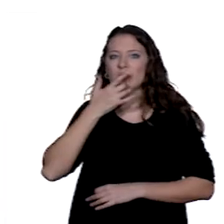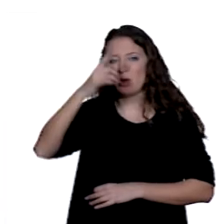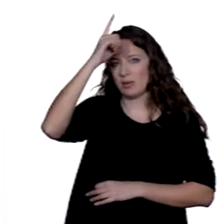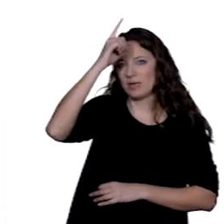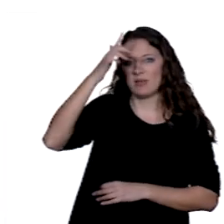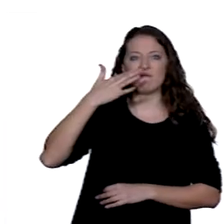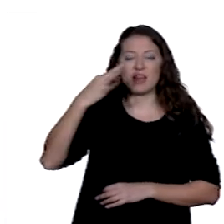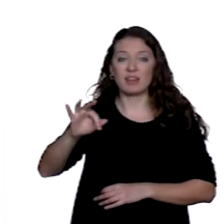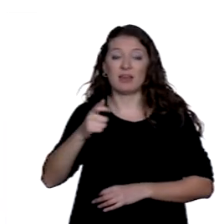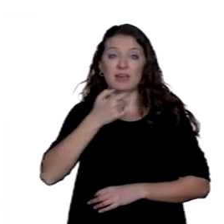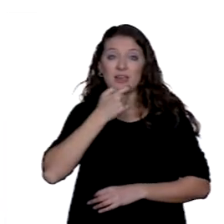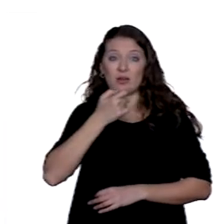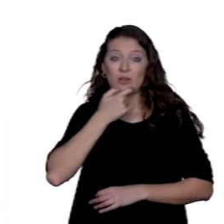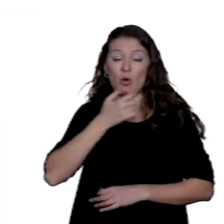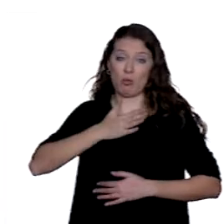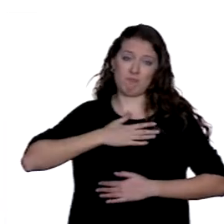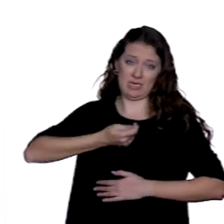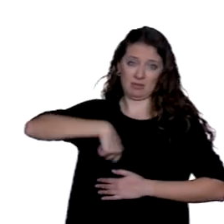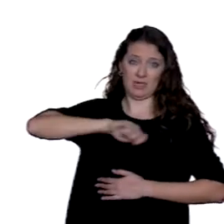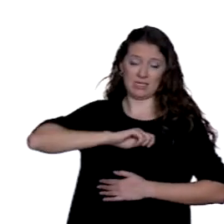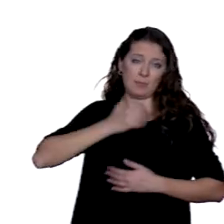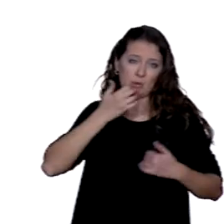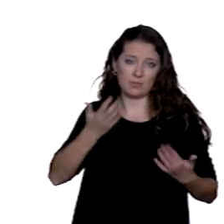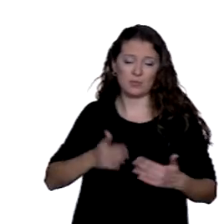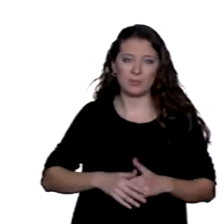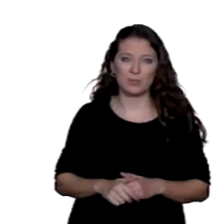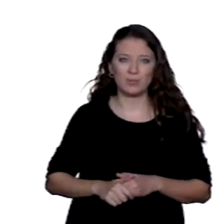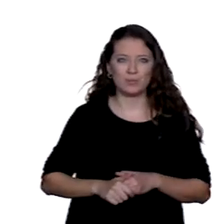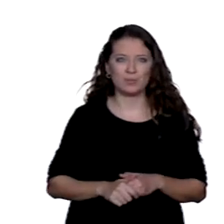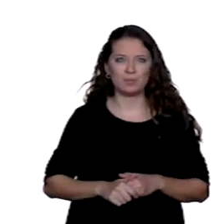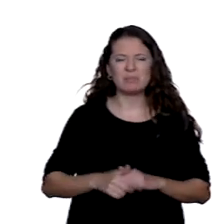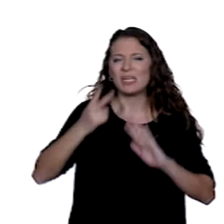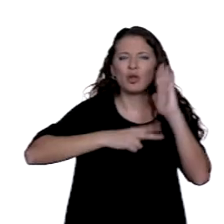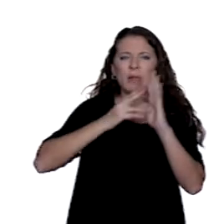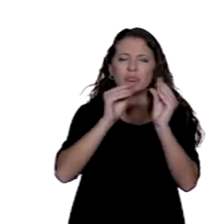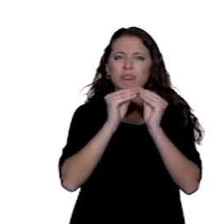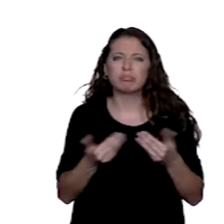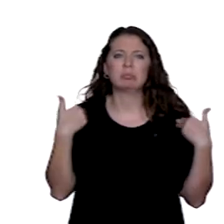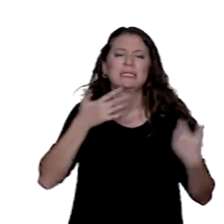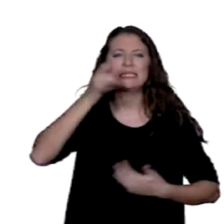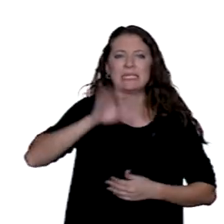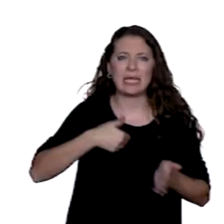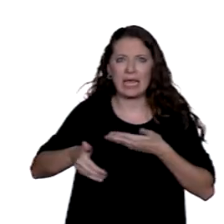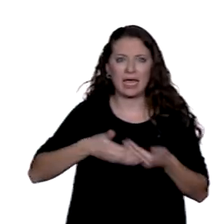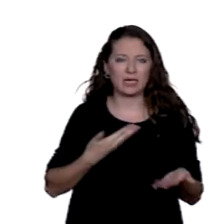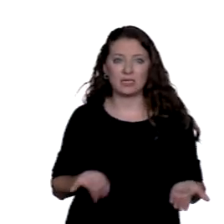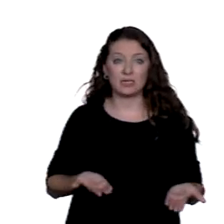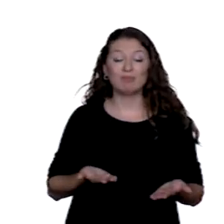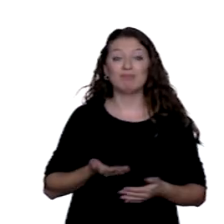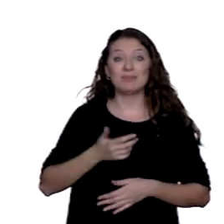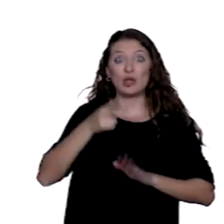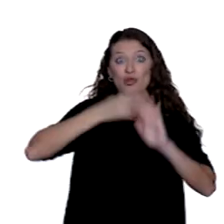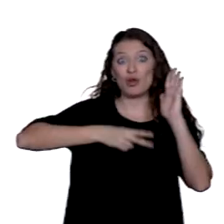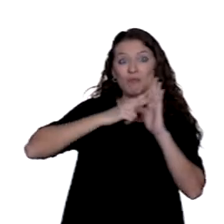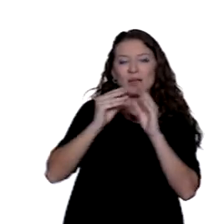Francia, Reino Unido o el nuestro España. ¿Y quién hace las normas? Pues las normas se hacen